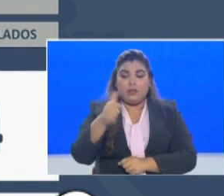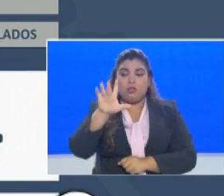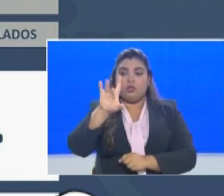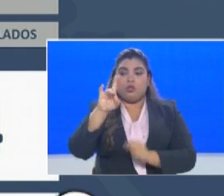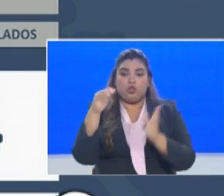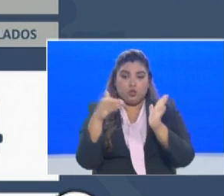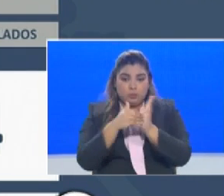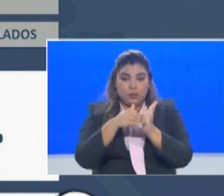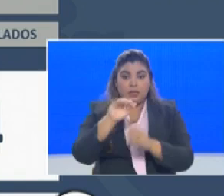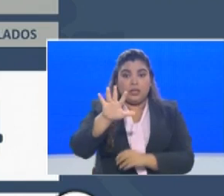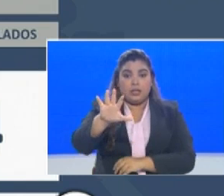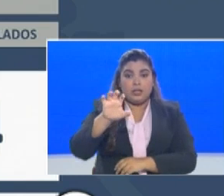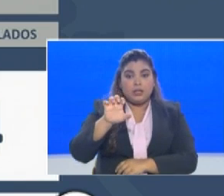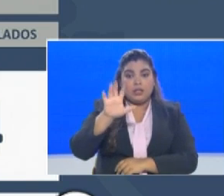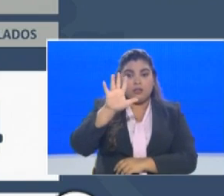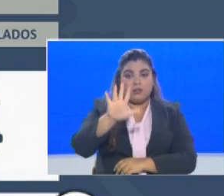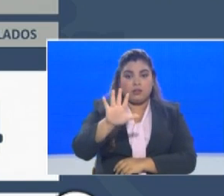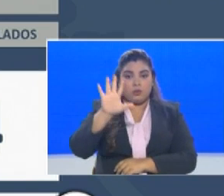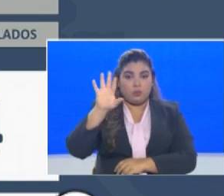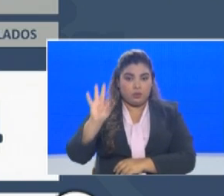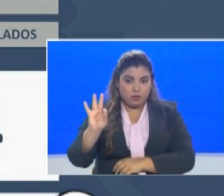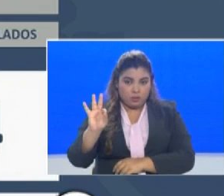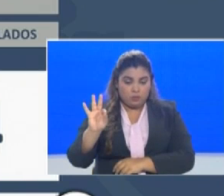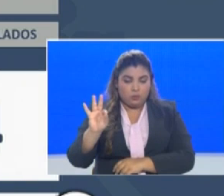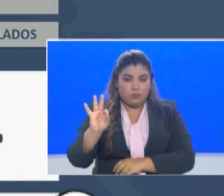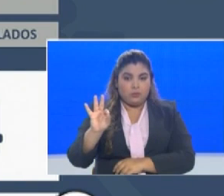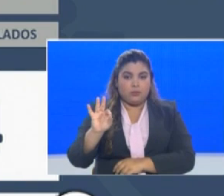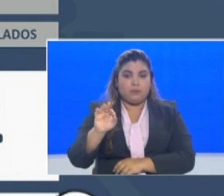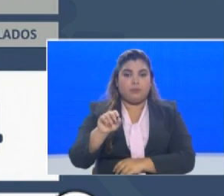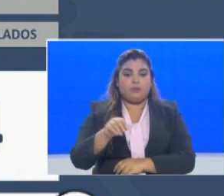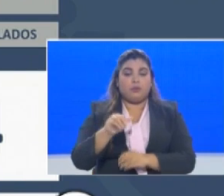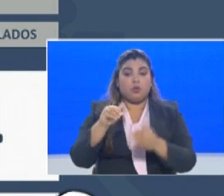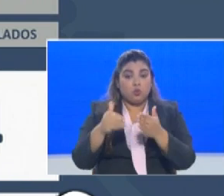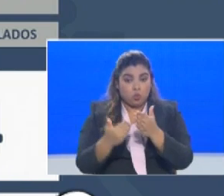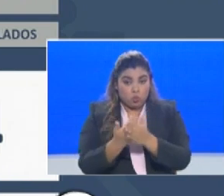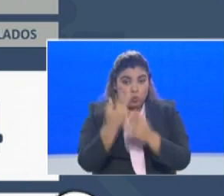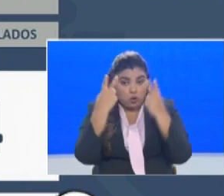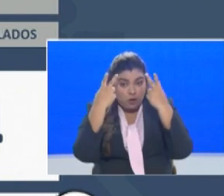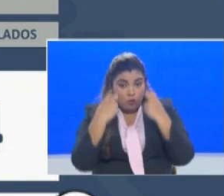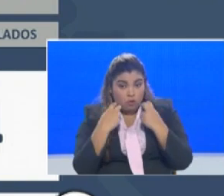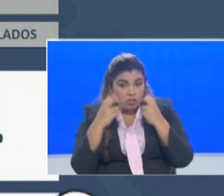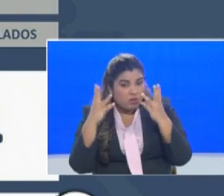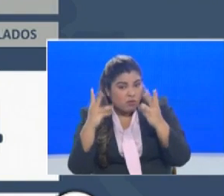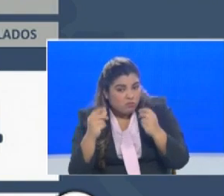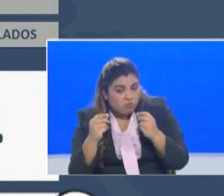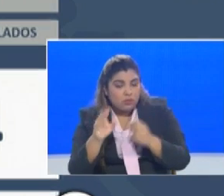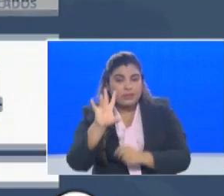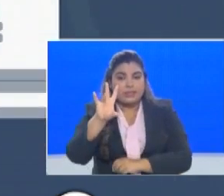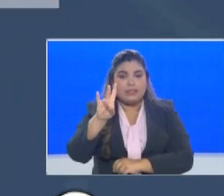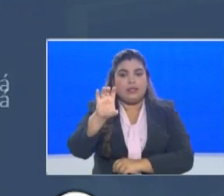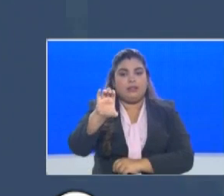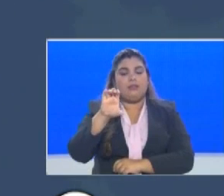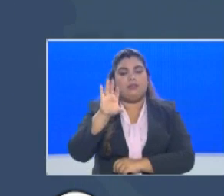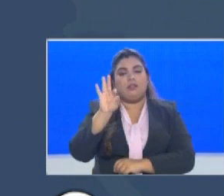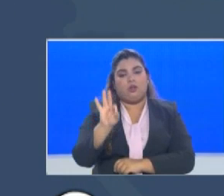.559 de las cuales han sido nuevas pruebas 709.